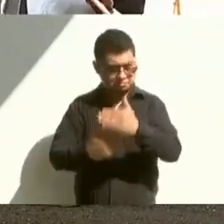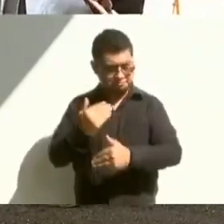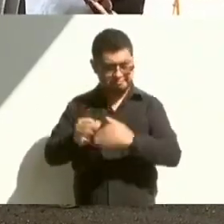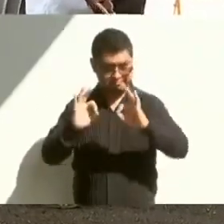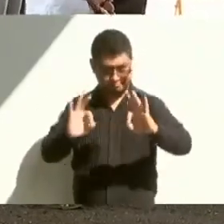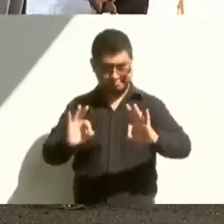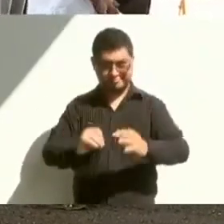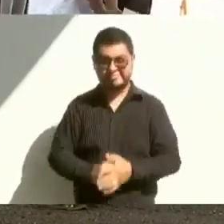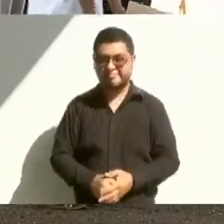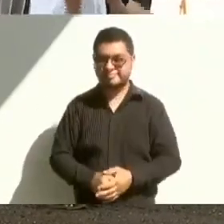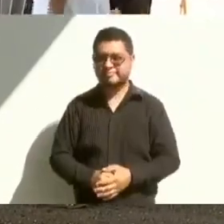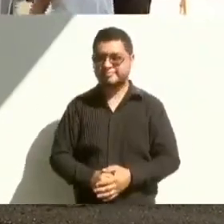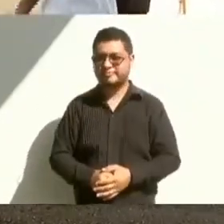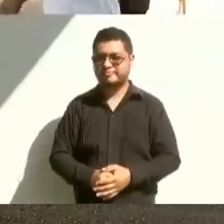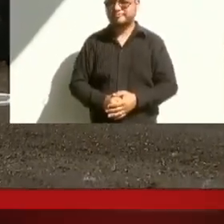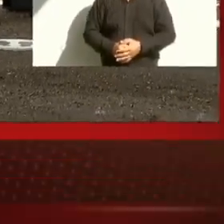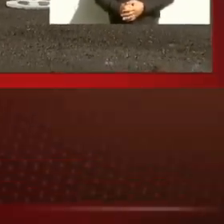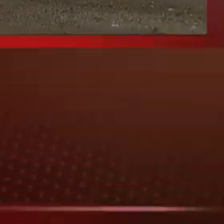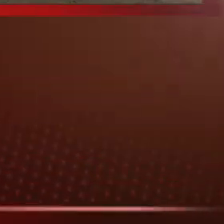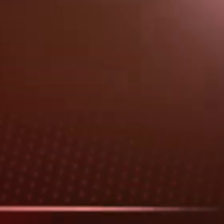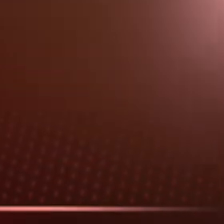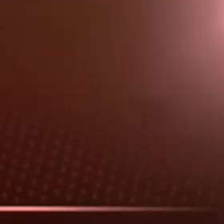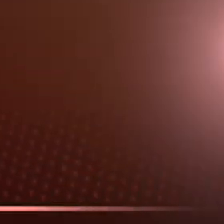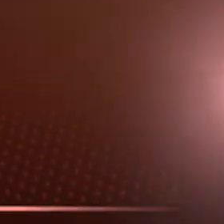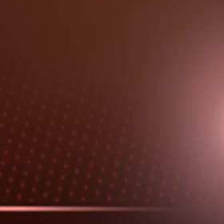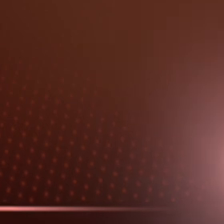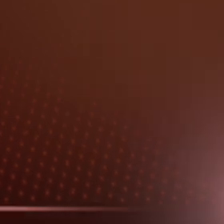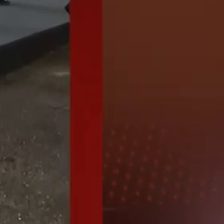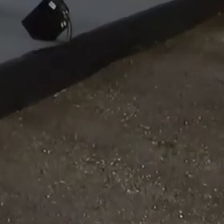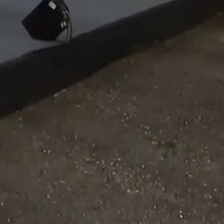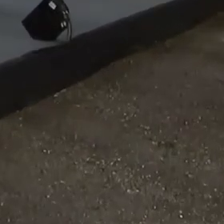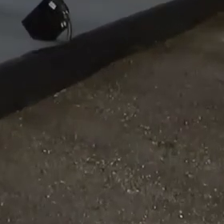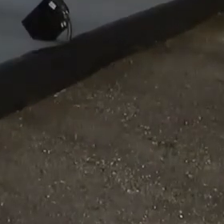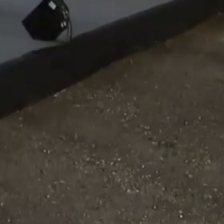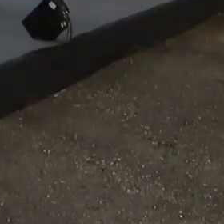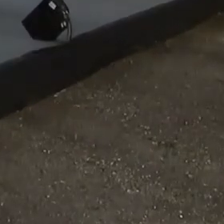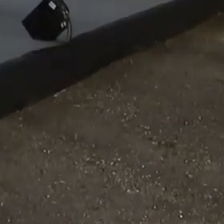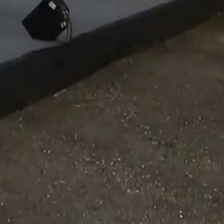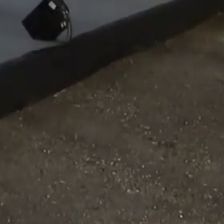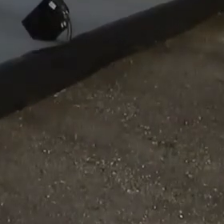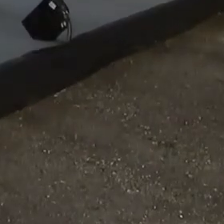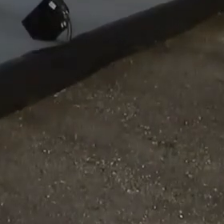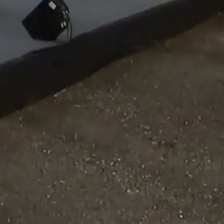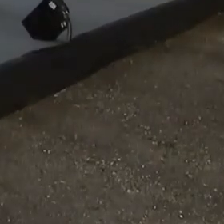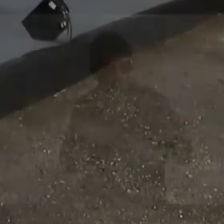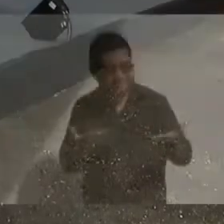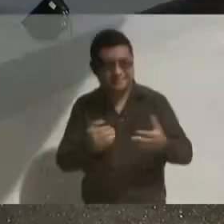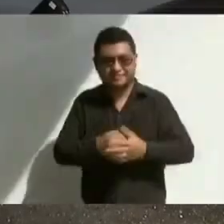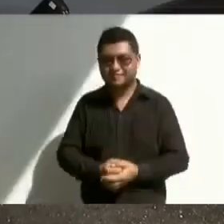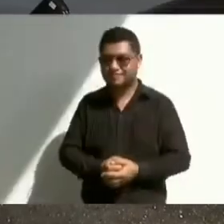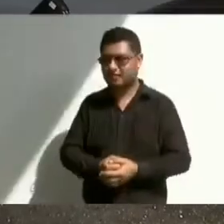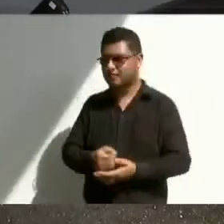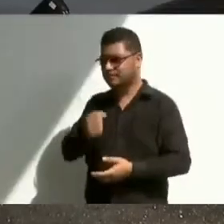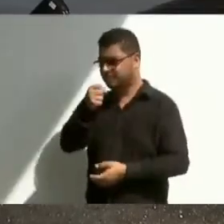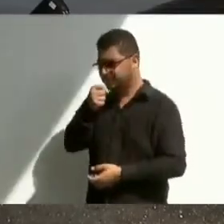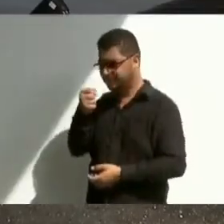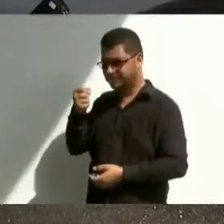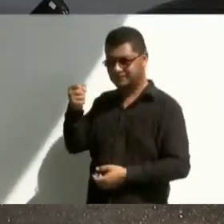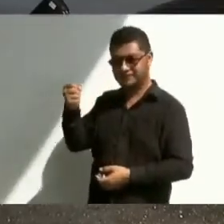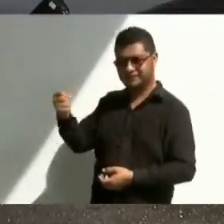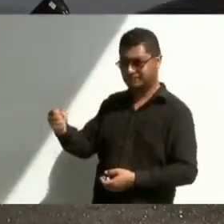¿Pasamos? Gracias. A continuación, hace uso de la palabra